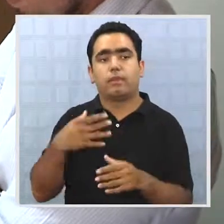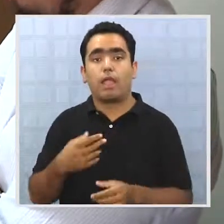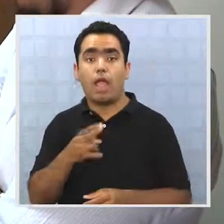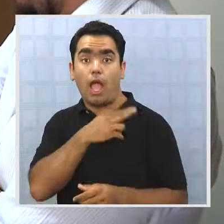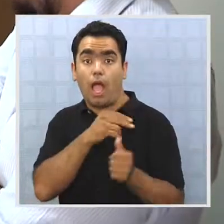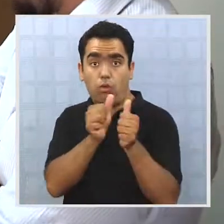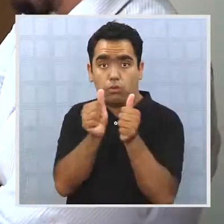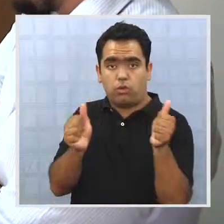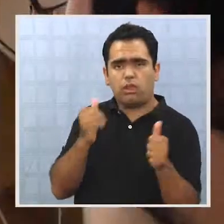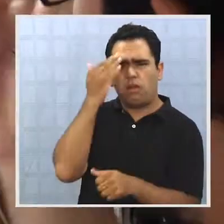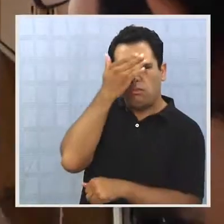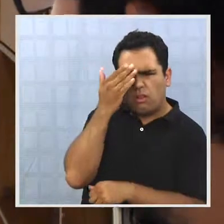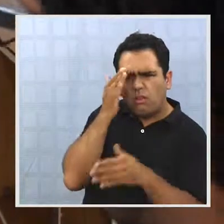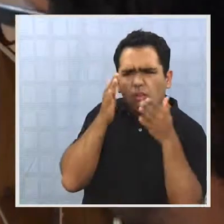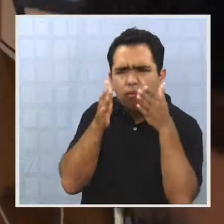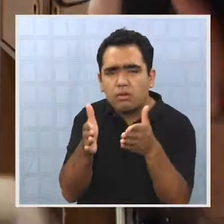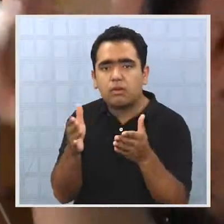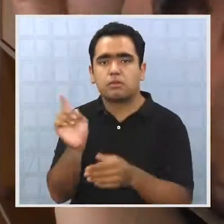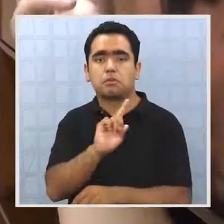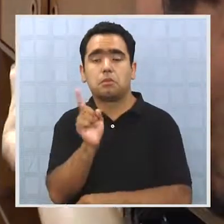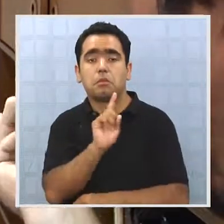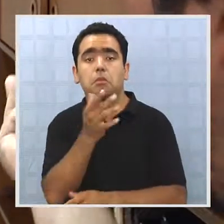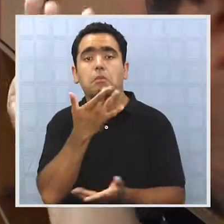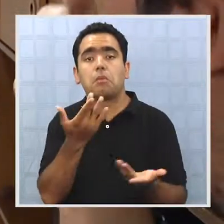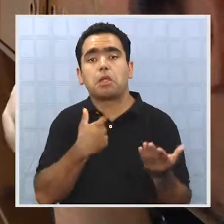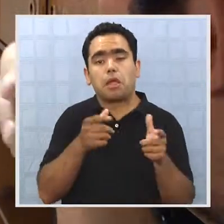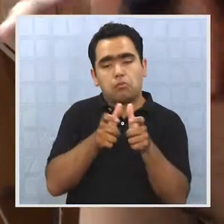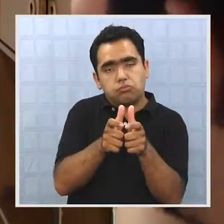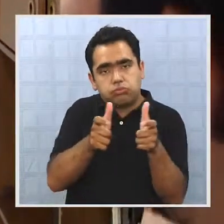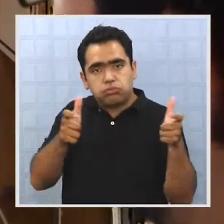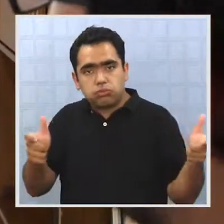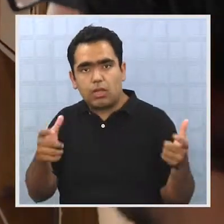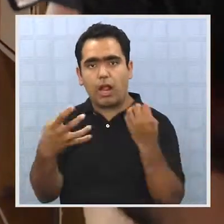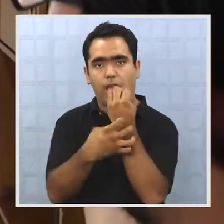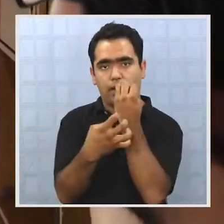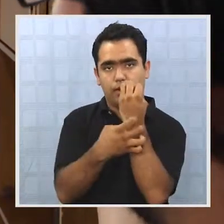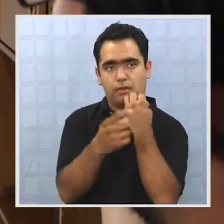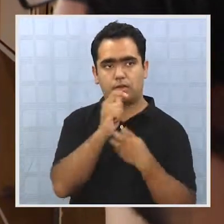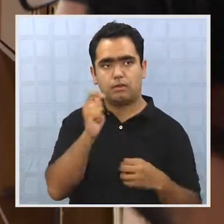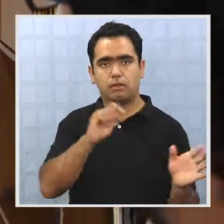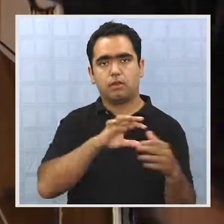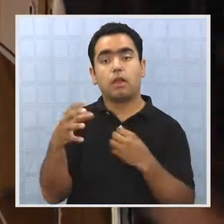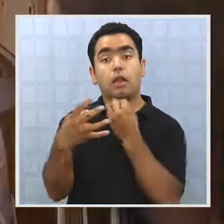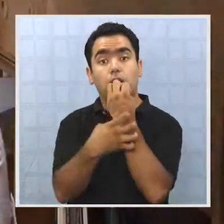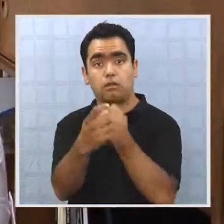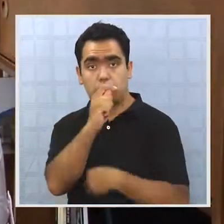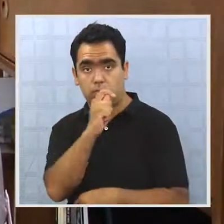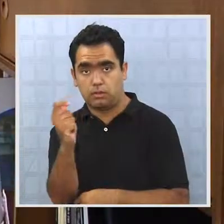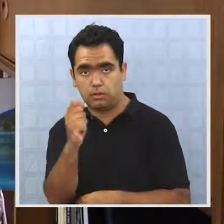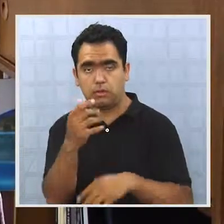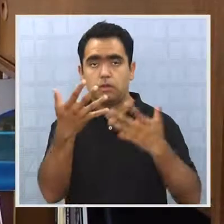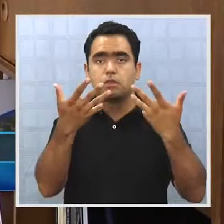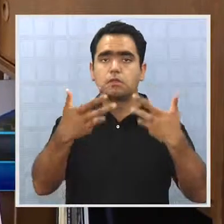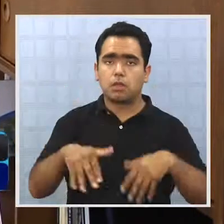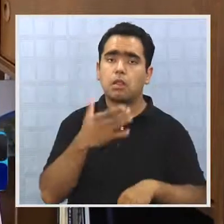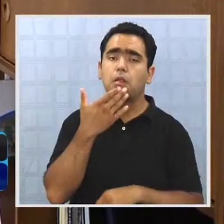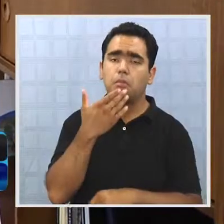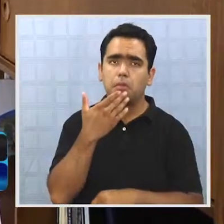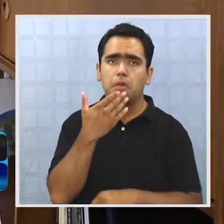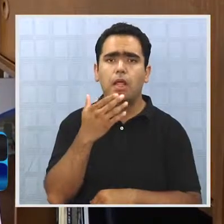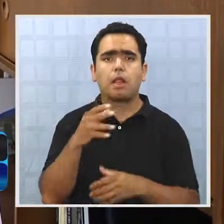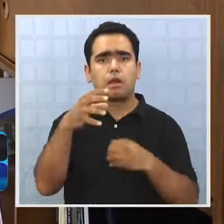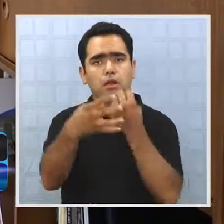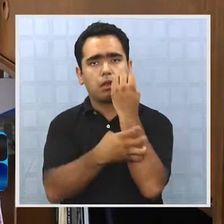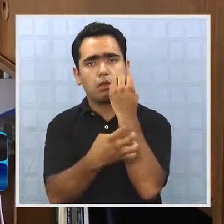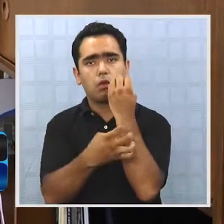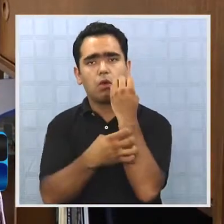no es una preocupación si se analiza como parte del crecimiento que ha experimentado en todas sus áreas la región. Tarapacá y la región